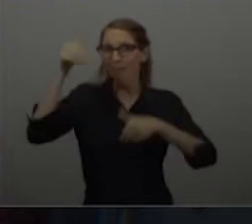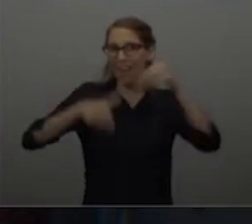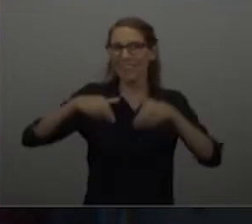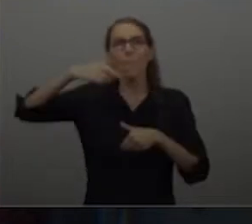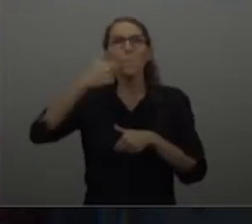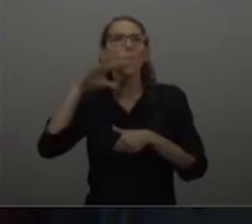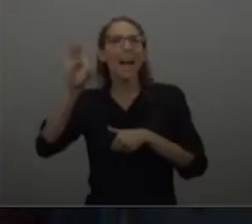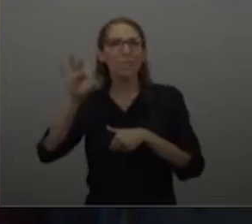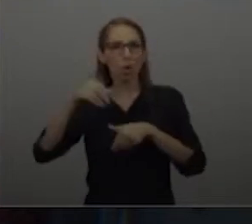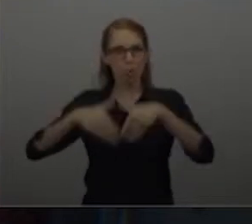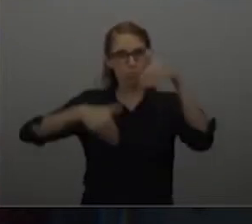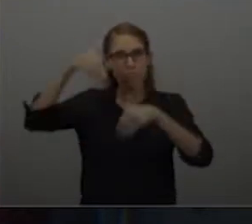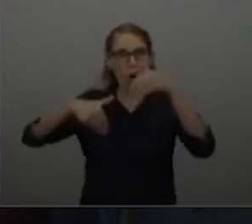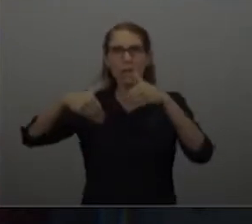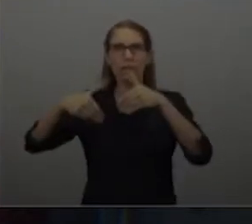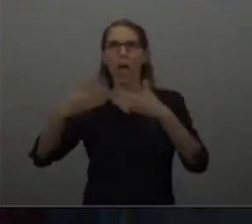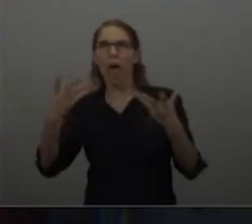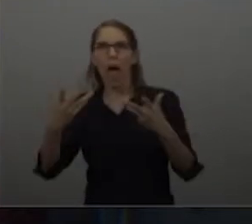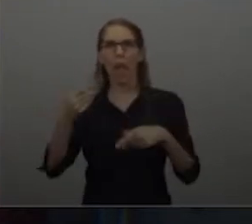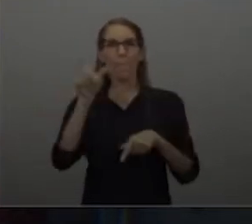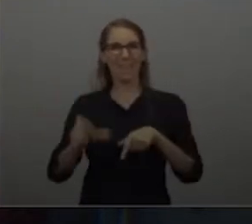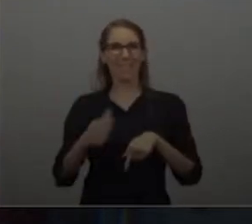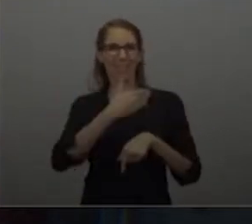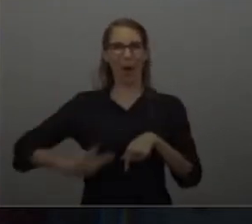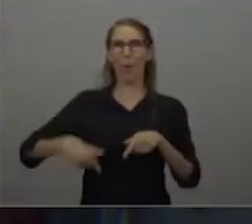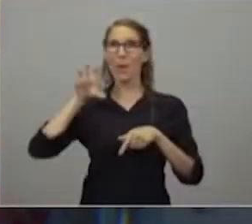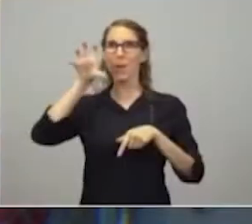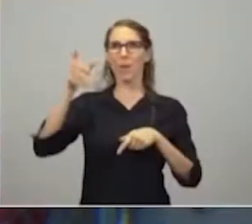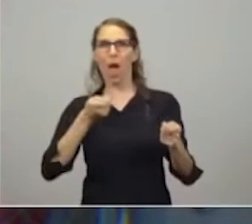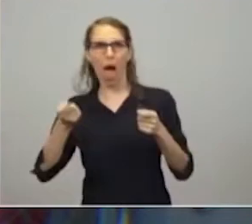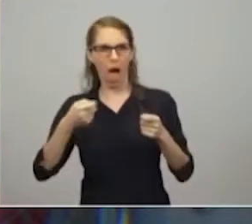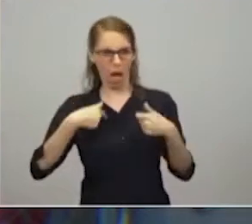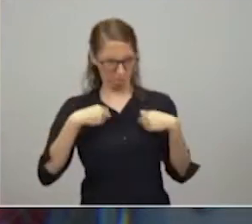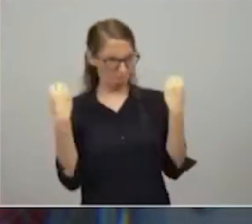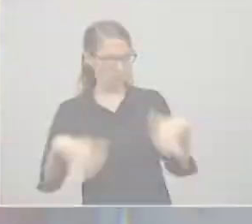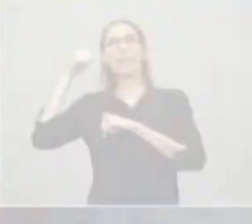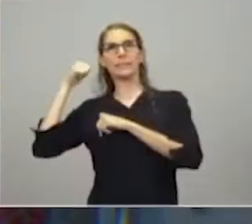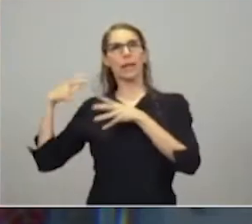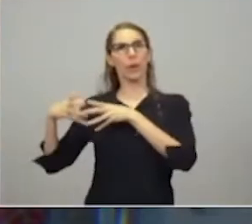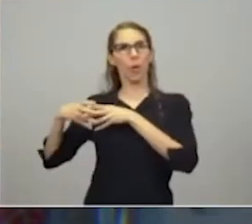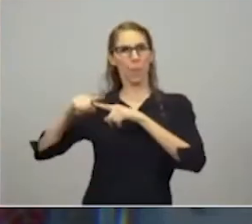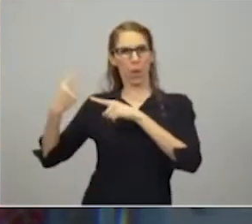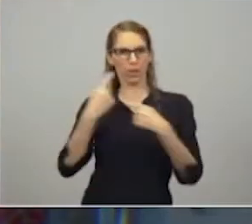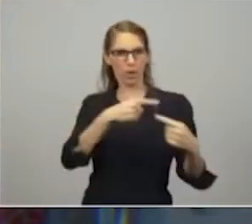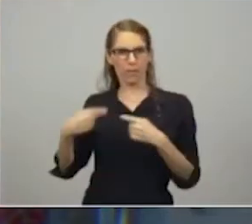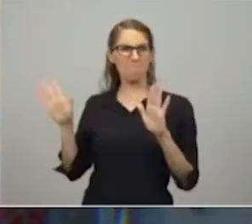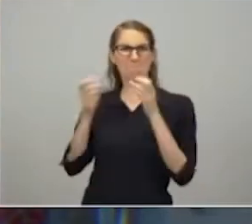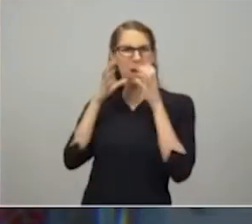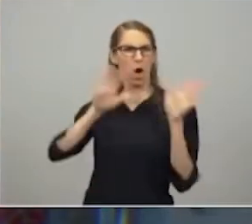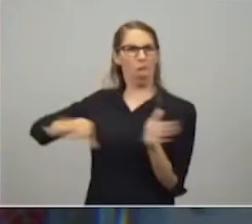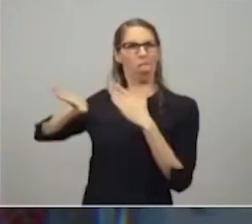PASO cuando quien gobernaba perdió las PASO decidió parar todas las obras de la provincia. Cuando comencé